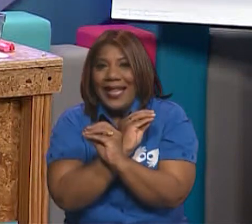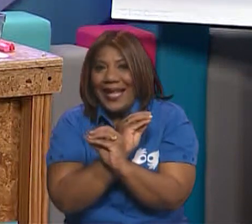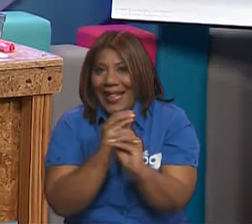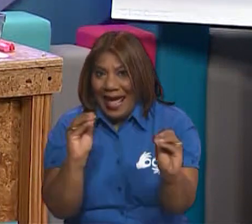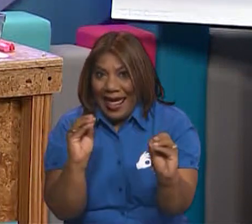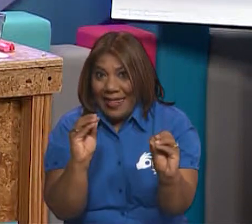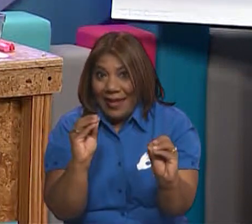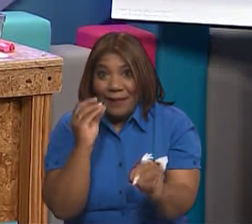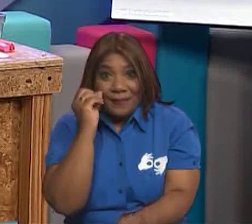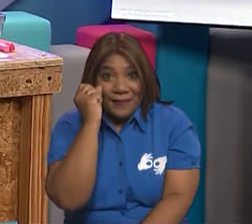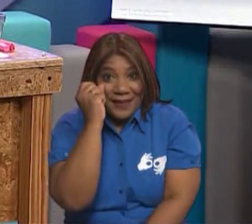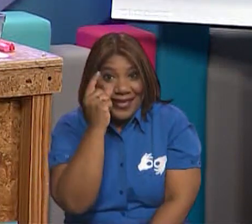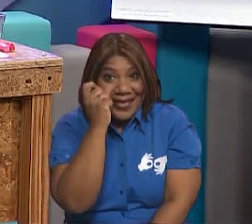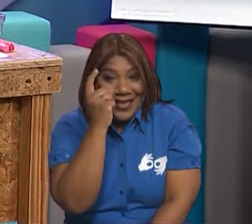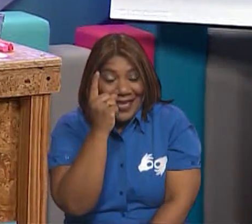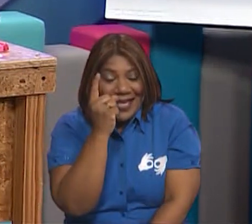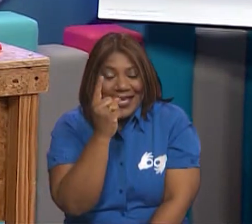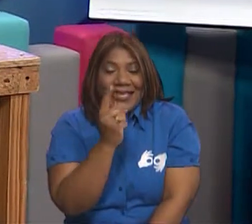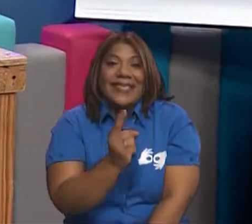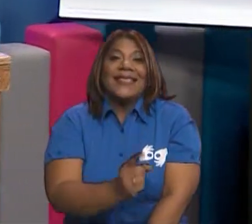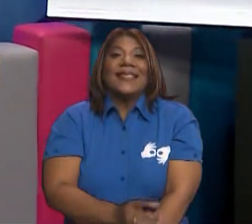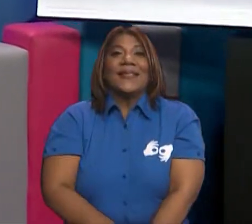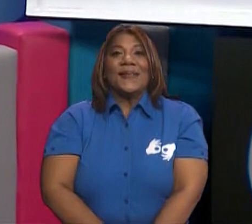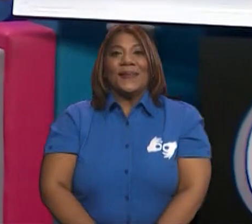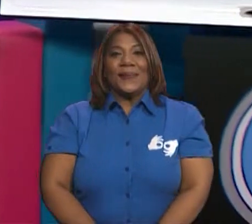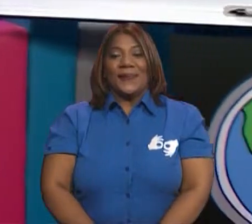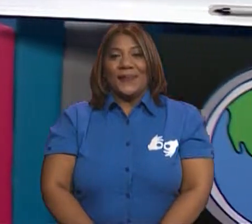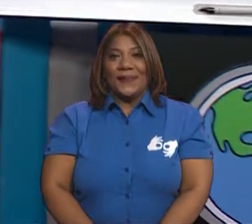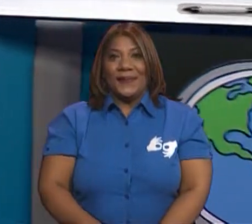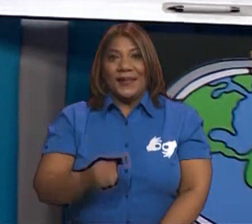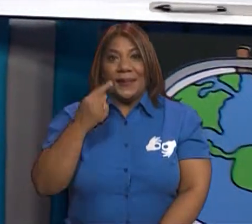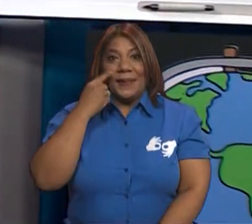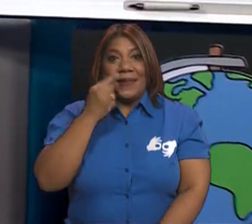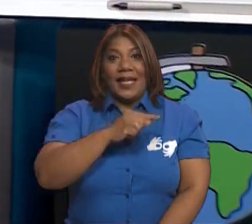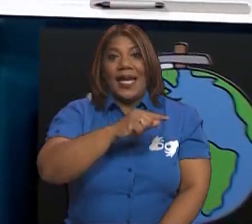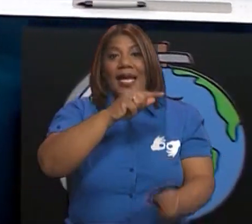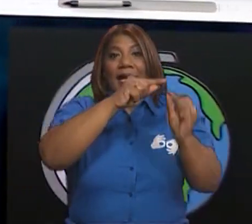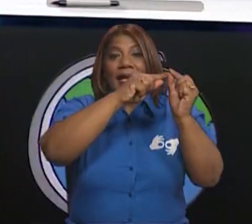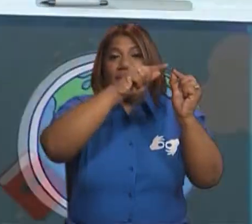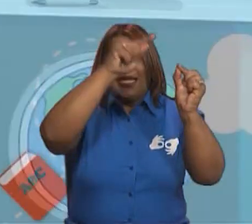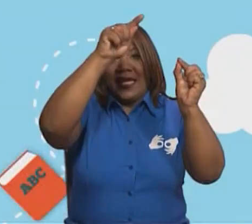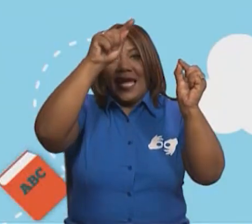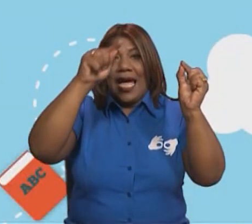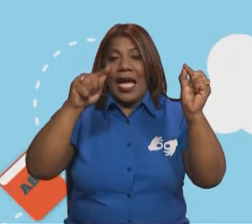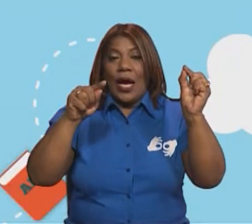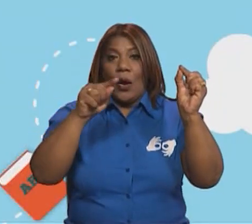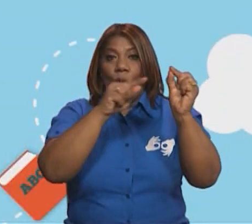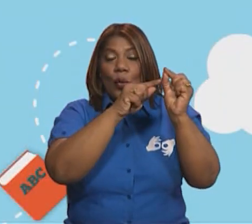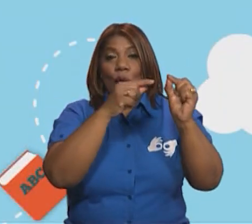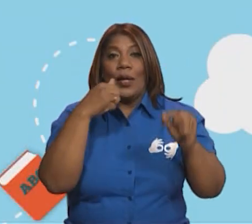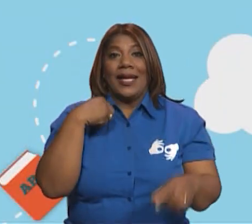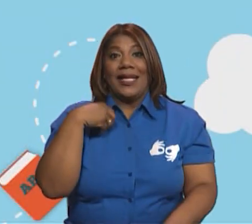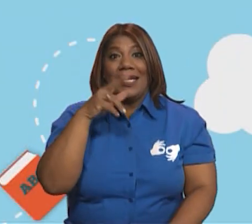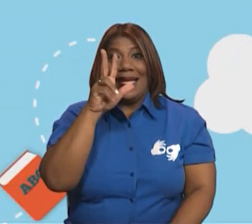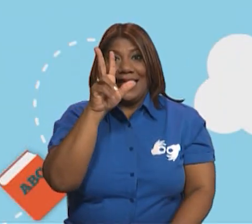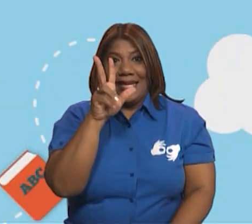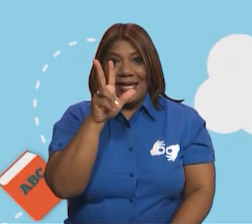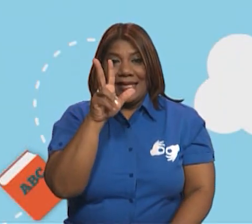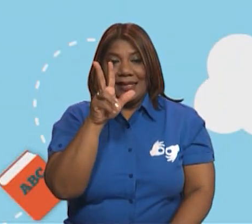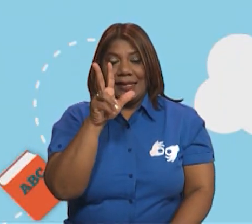ver cuáles son los que revisamos hoy. Muy bien. El primero que se llama, el que tiene tres lados. ¿Cómo se llama?